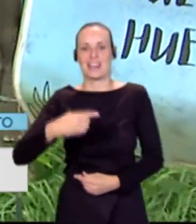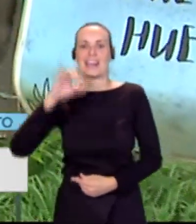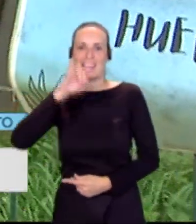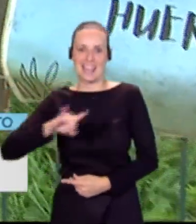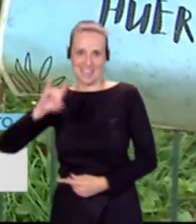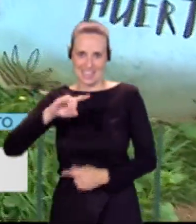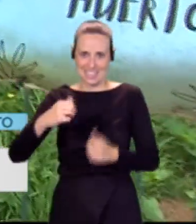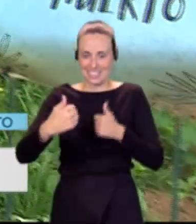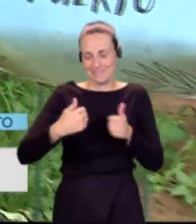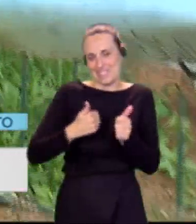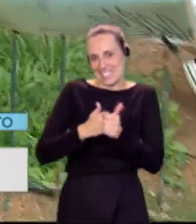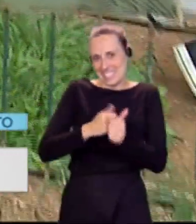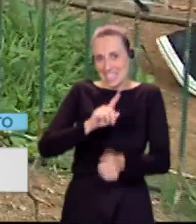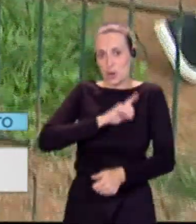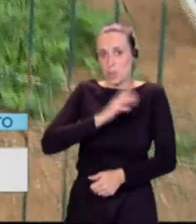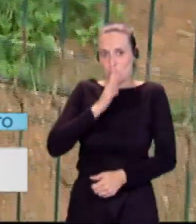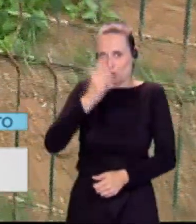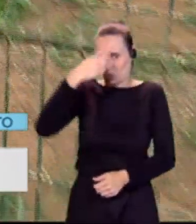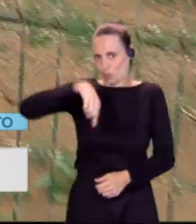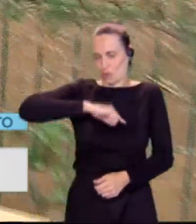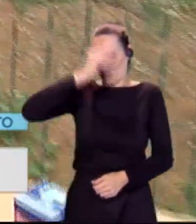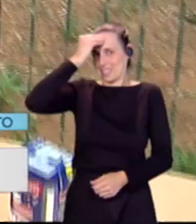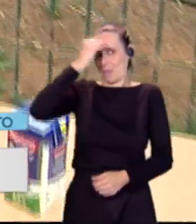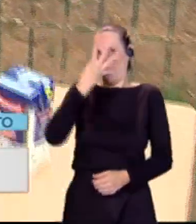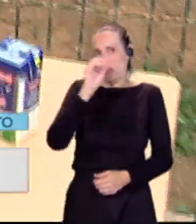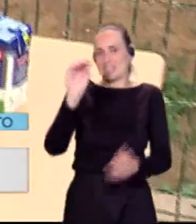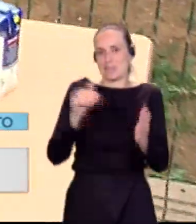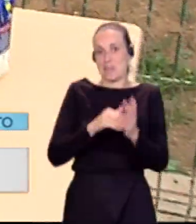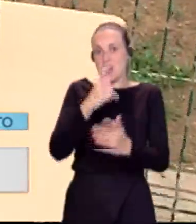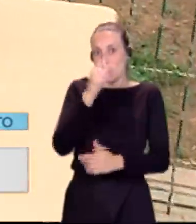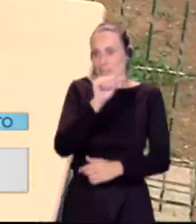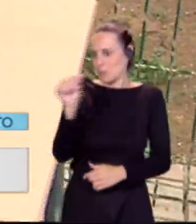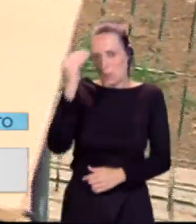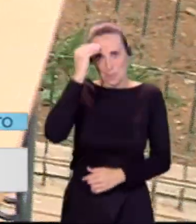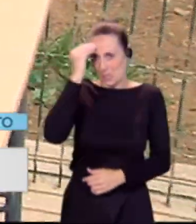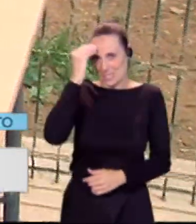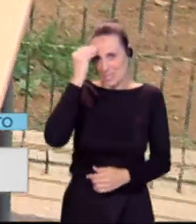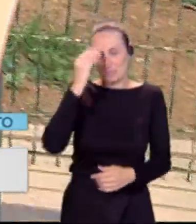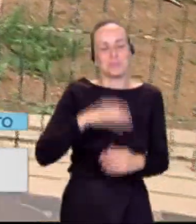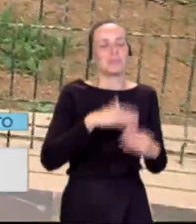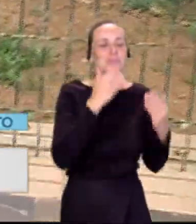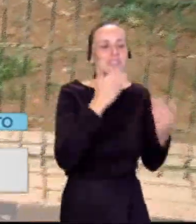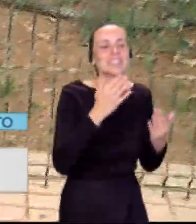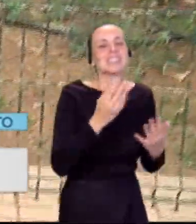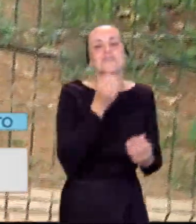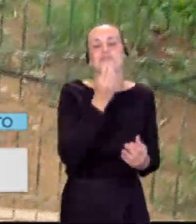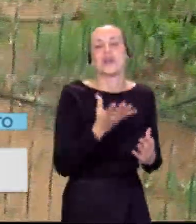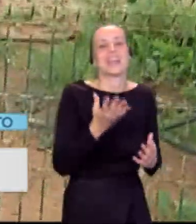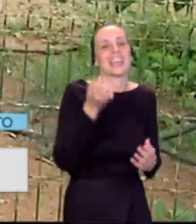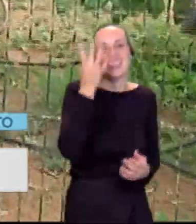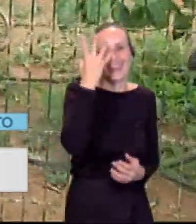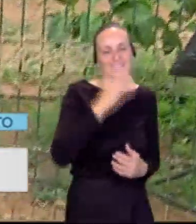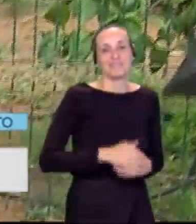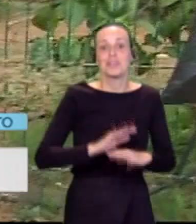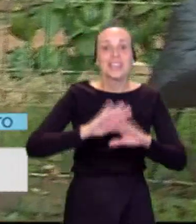imaginamos conseguir 40.000 firmas en una semana. Perfecto, pues, ahí queda la invitación. Muchas gracias. Muchas gracias. Gracias, Jéssica. Pues, nada, ya saben, si